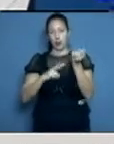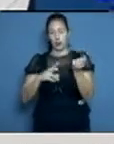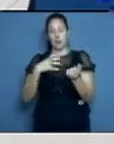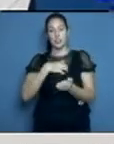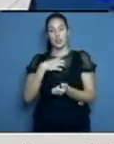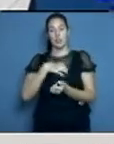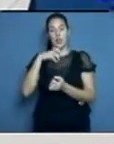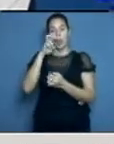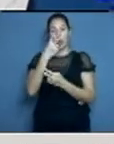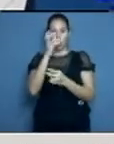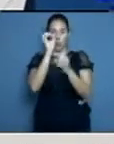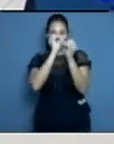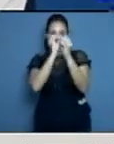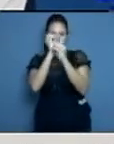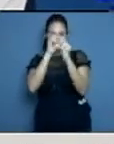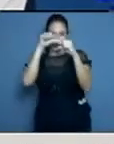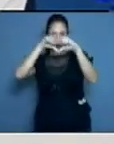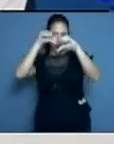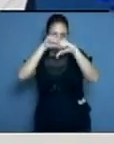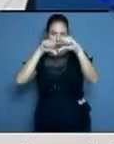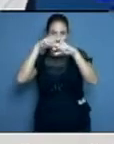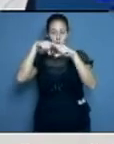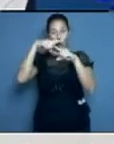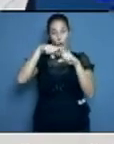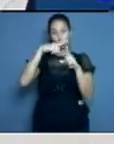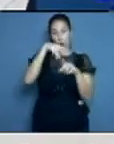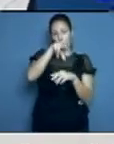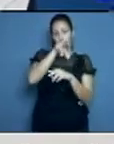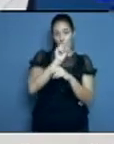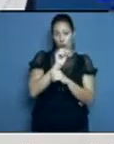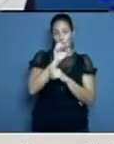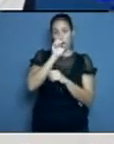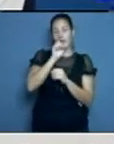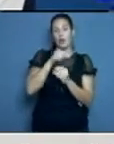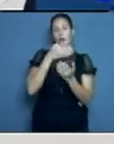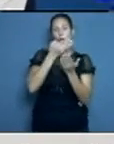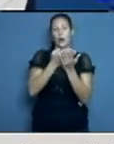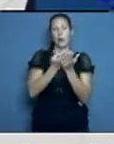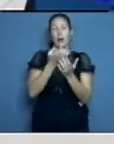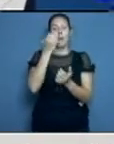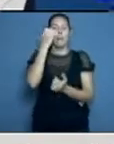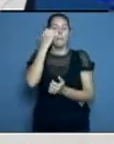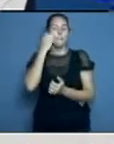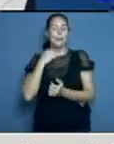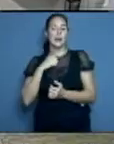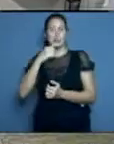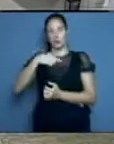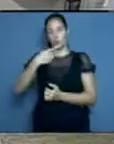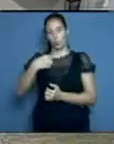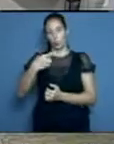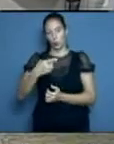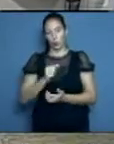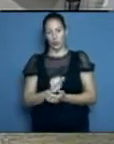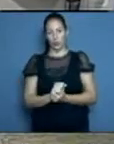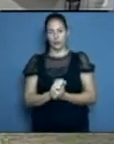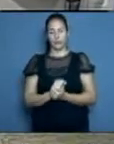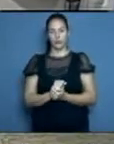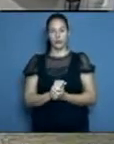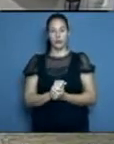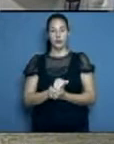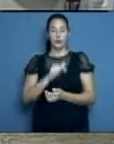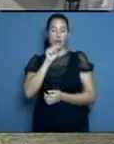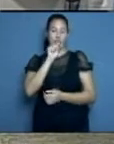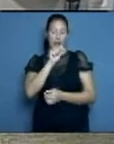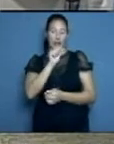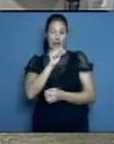además de las 1.200 con este laboratorio SUMA se procesan 900 muestras más. El laboratorio SUMA, esta tecnología,